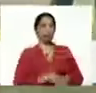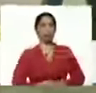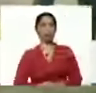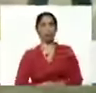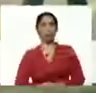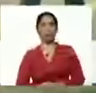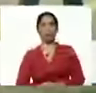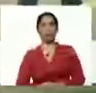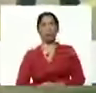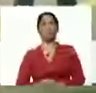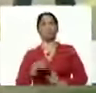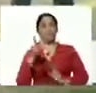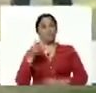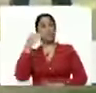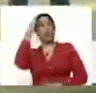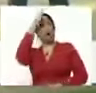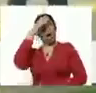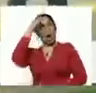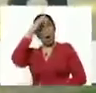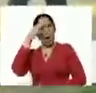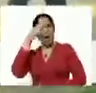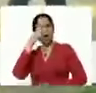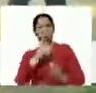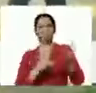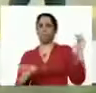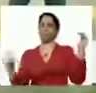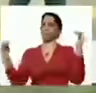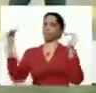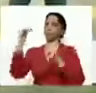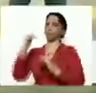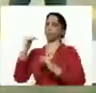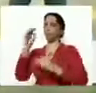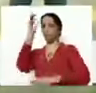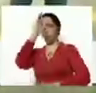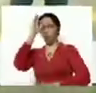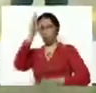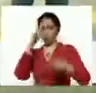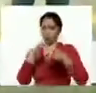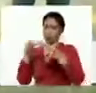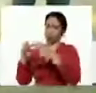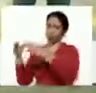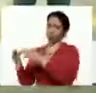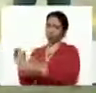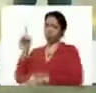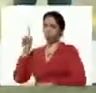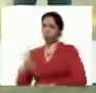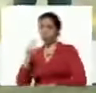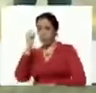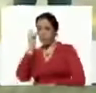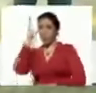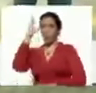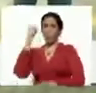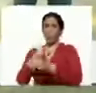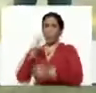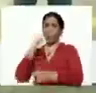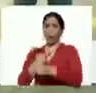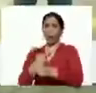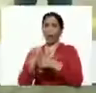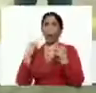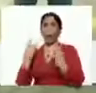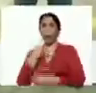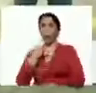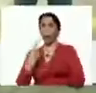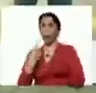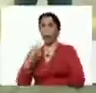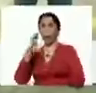Así es, una conciencia. Ha venido creciendo la conciencia, la organización, la capacidad de trabajo, como bien lo indicaba Carlos.